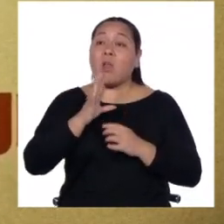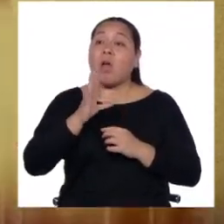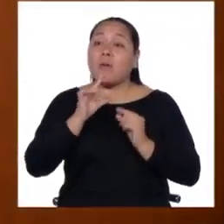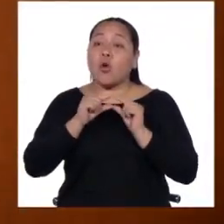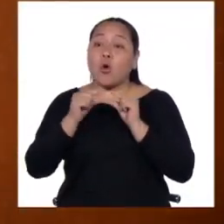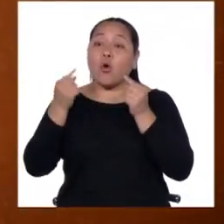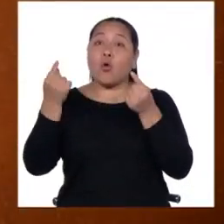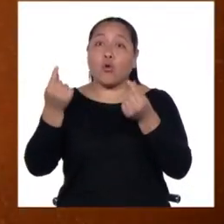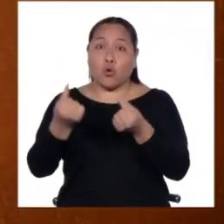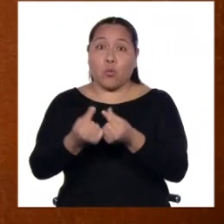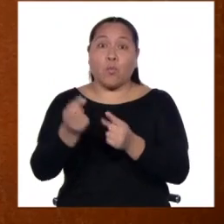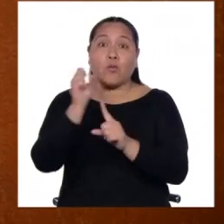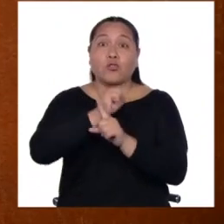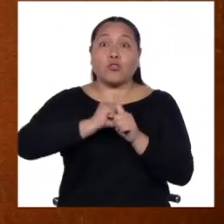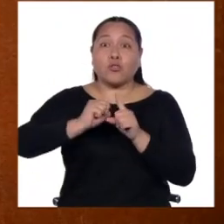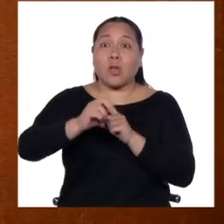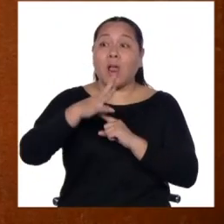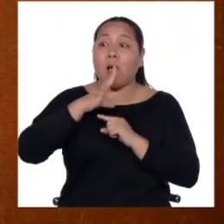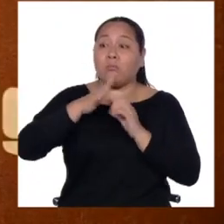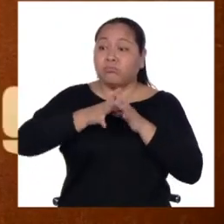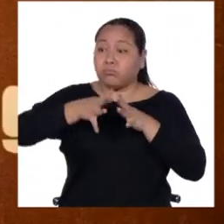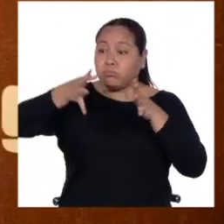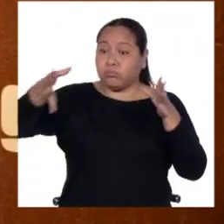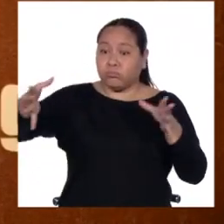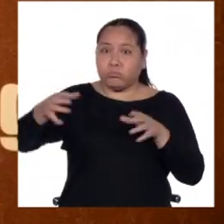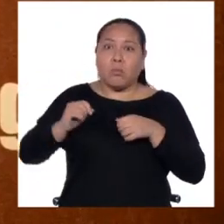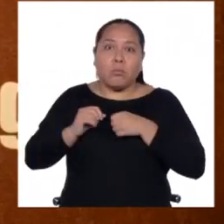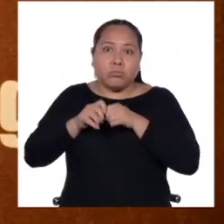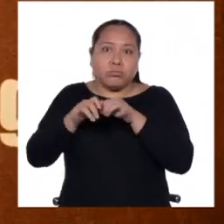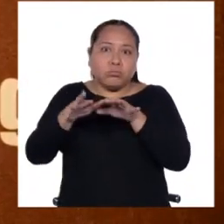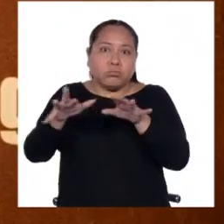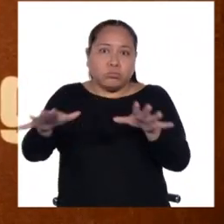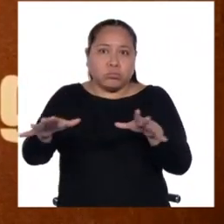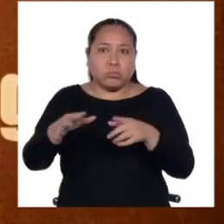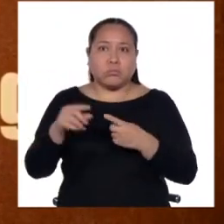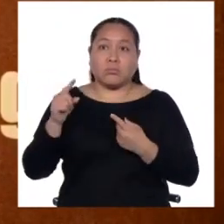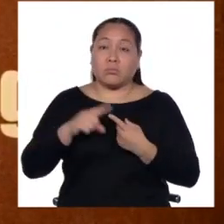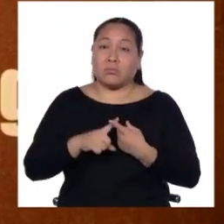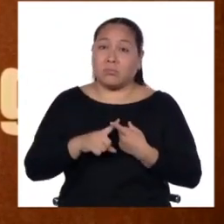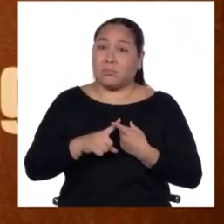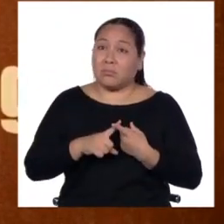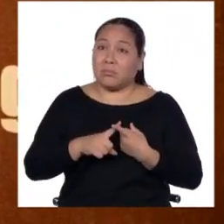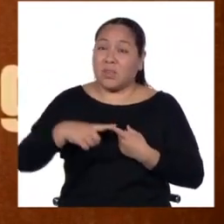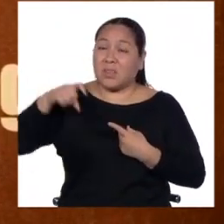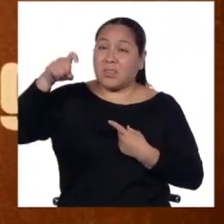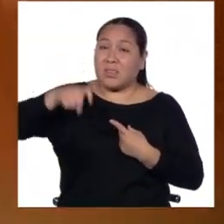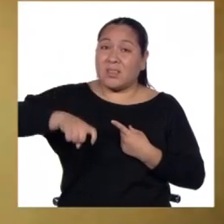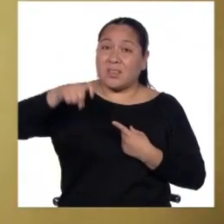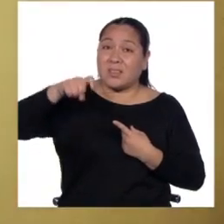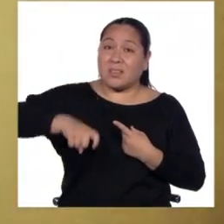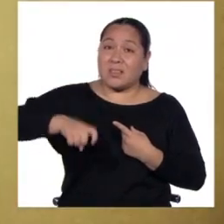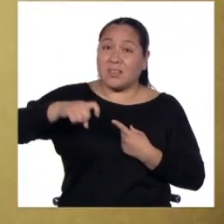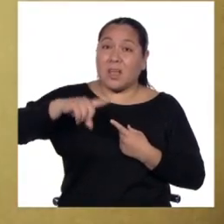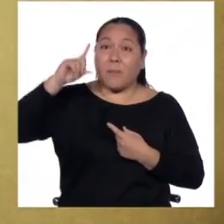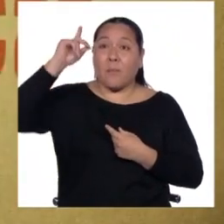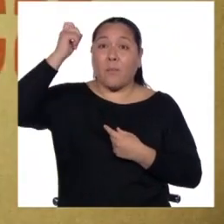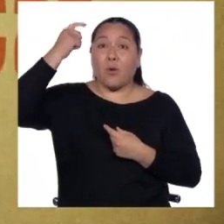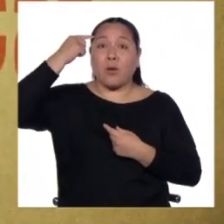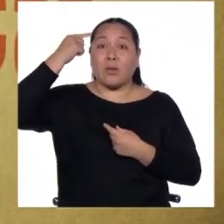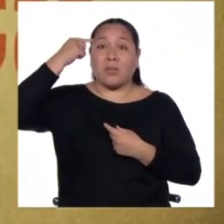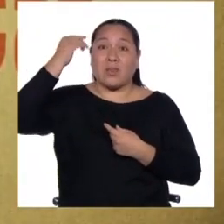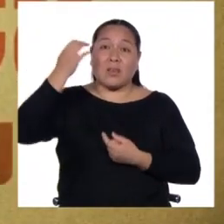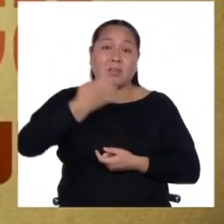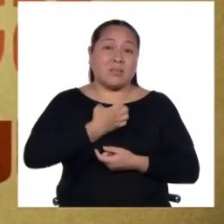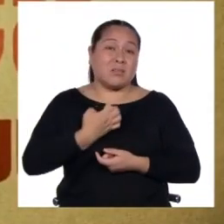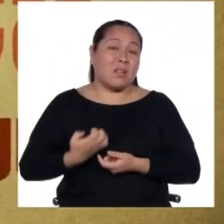relativamente grande, poderoso, con influencia. Y para eso, se necesitan políticas públicas.